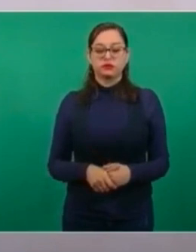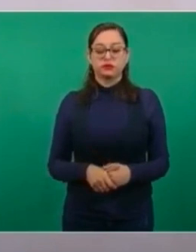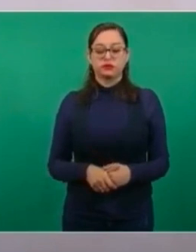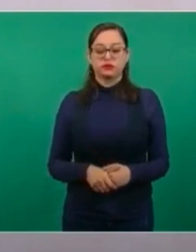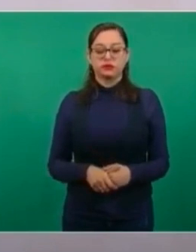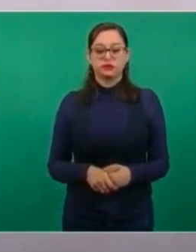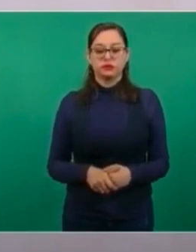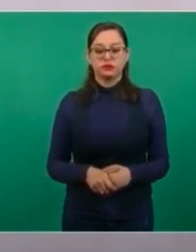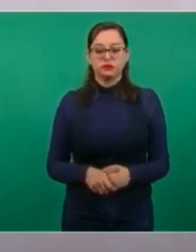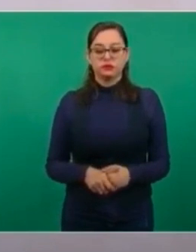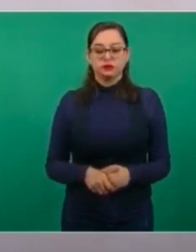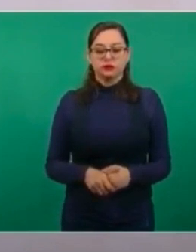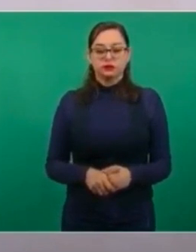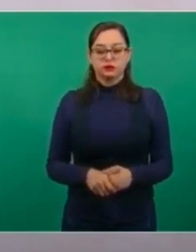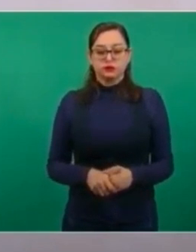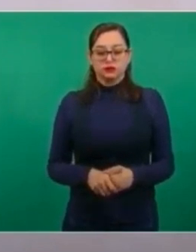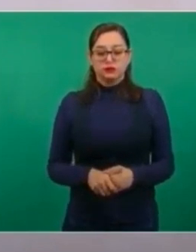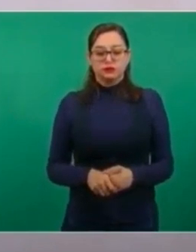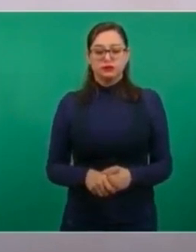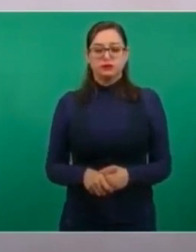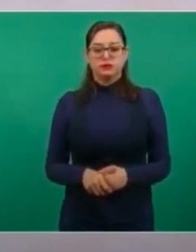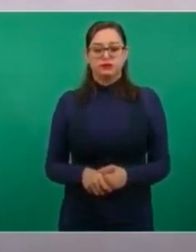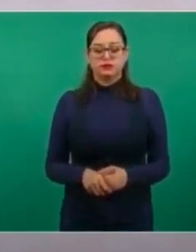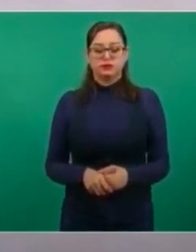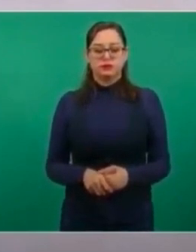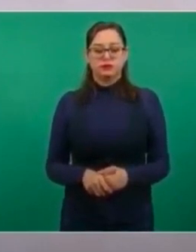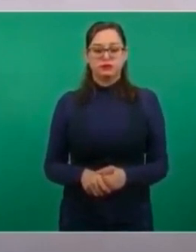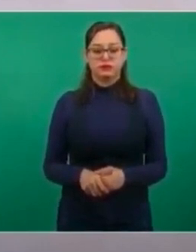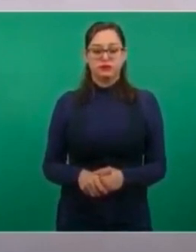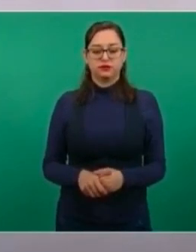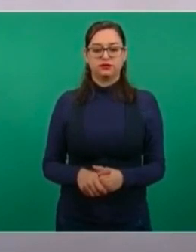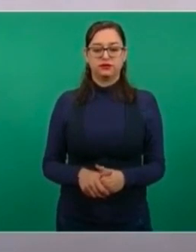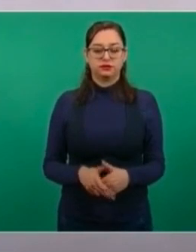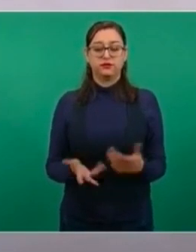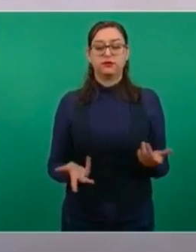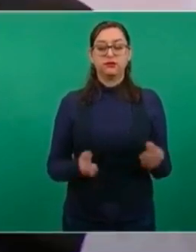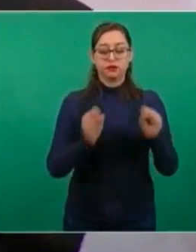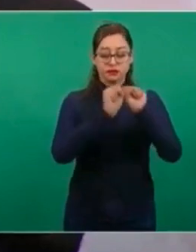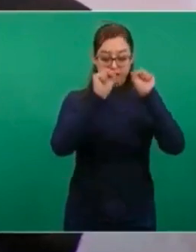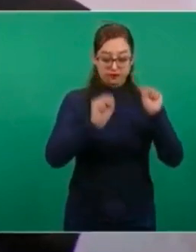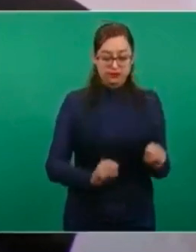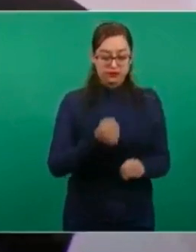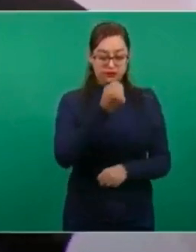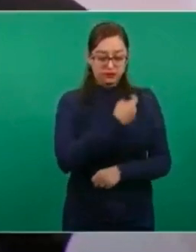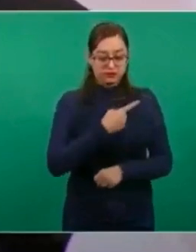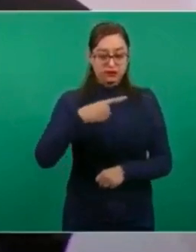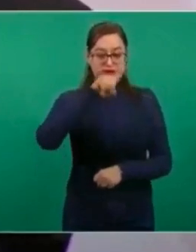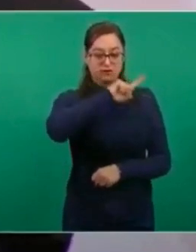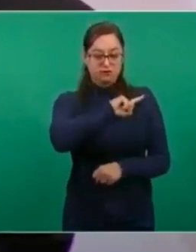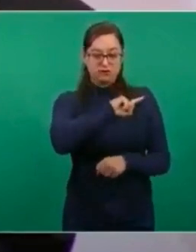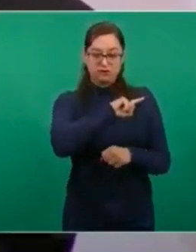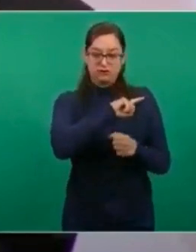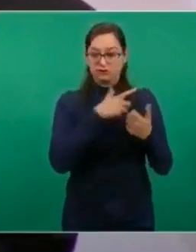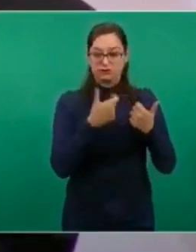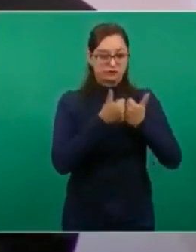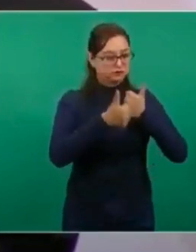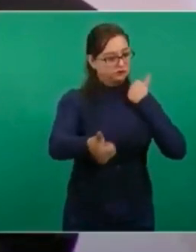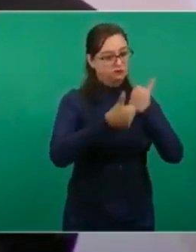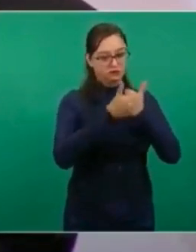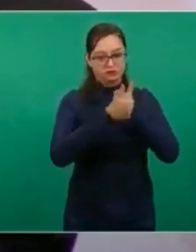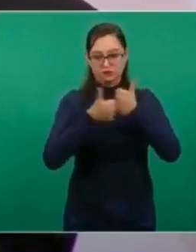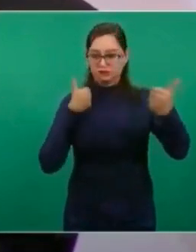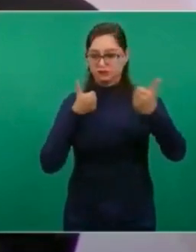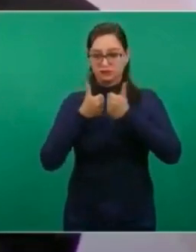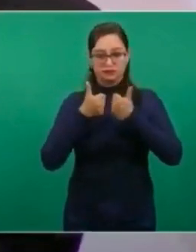Mientras se descentralizaba el sistema de salud y se quedaba